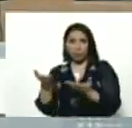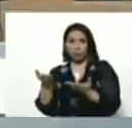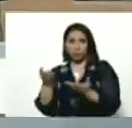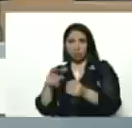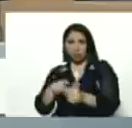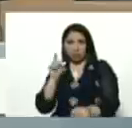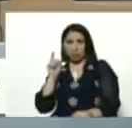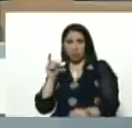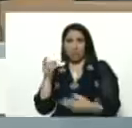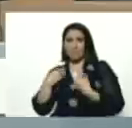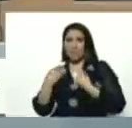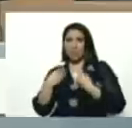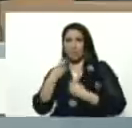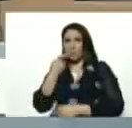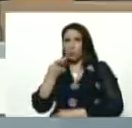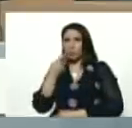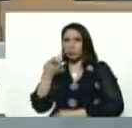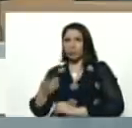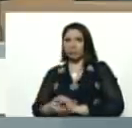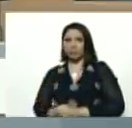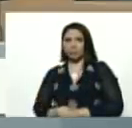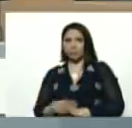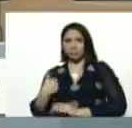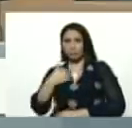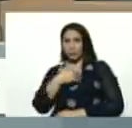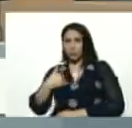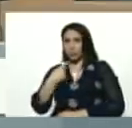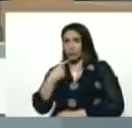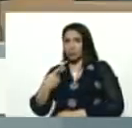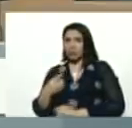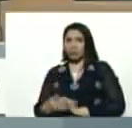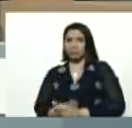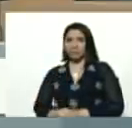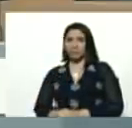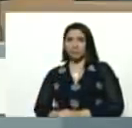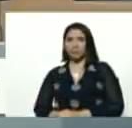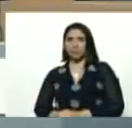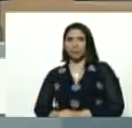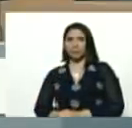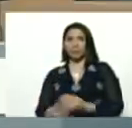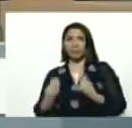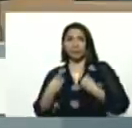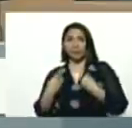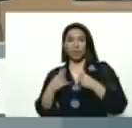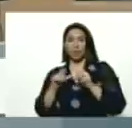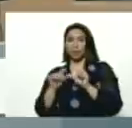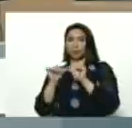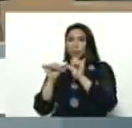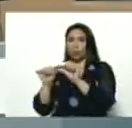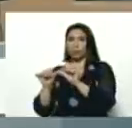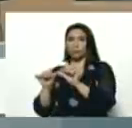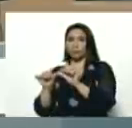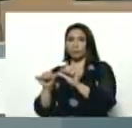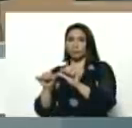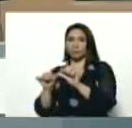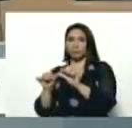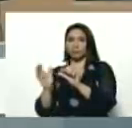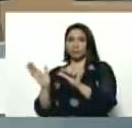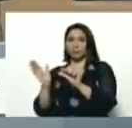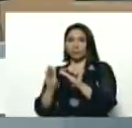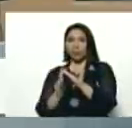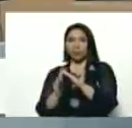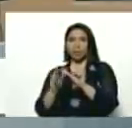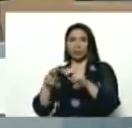retiran de la vida política, yo quiero decirles, que la vida continúa, y vendrán nuevos